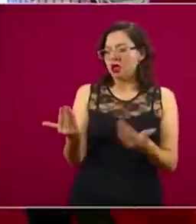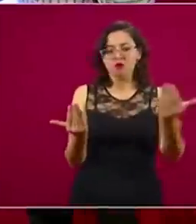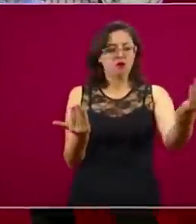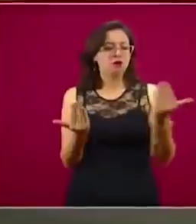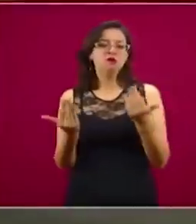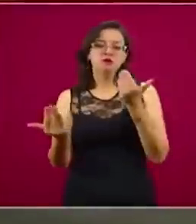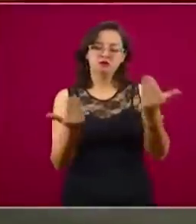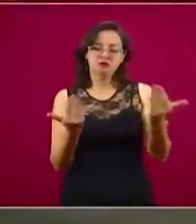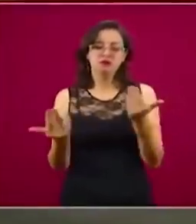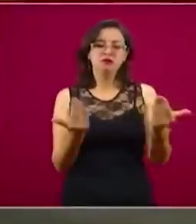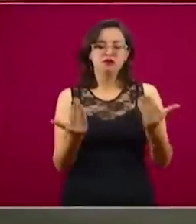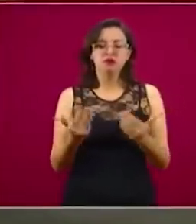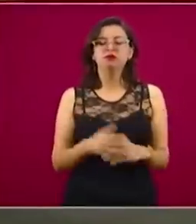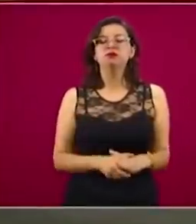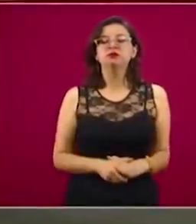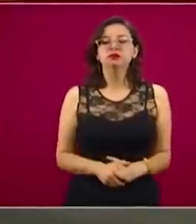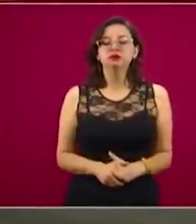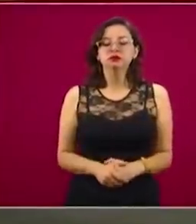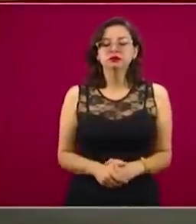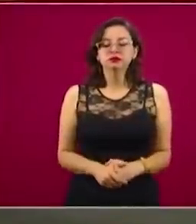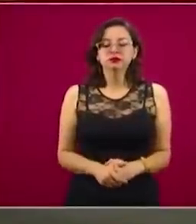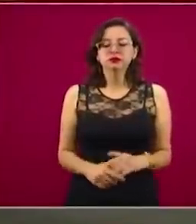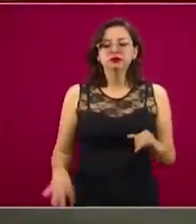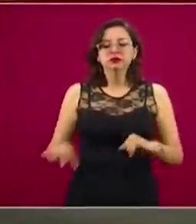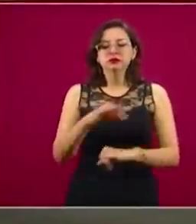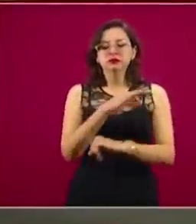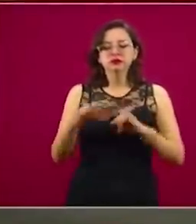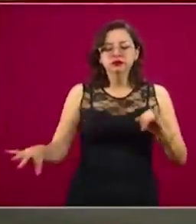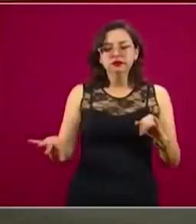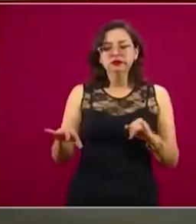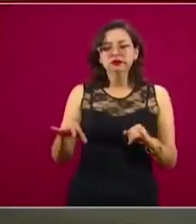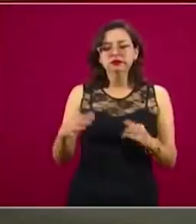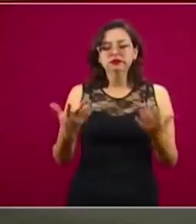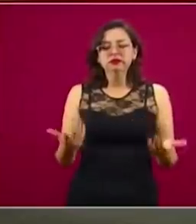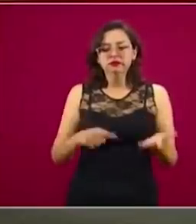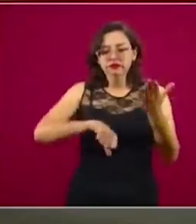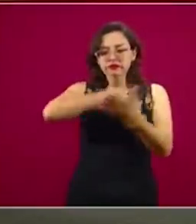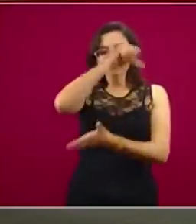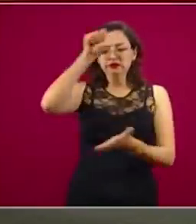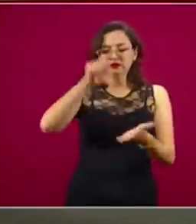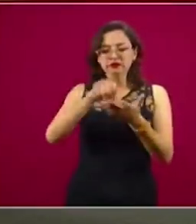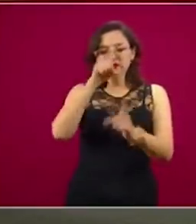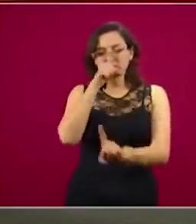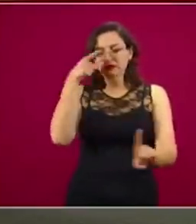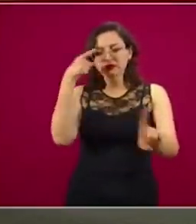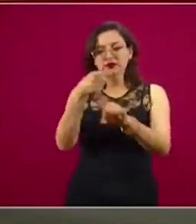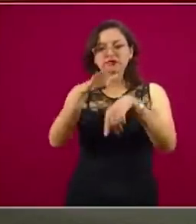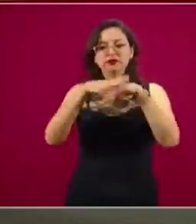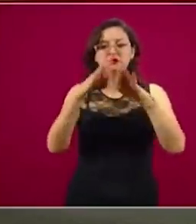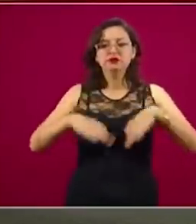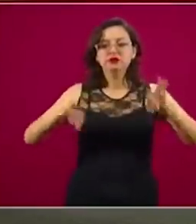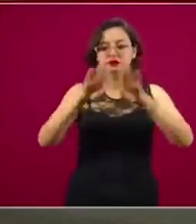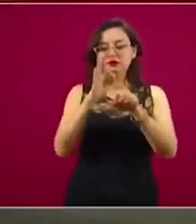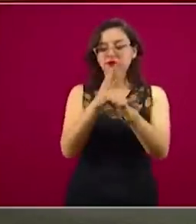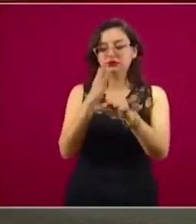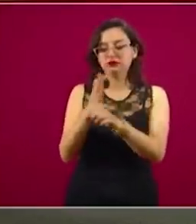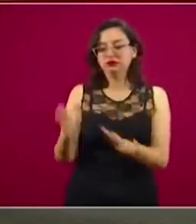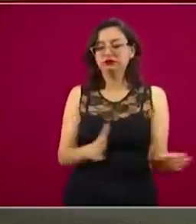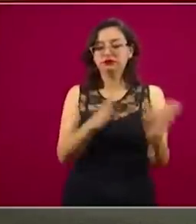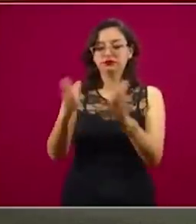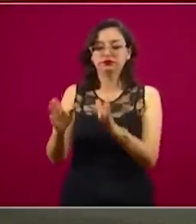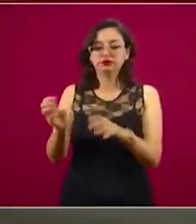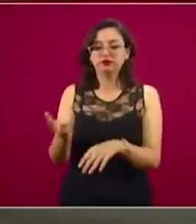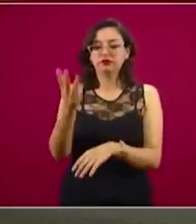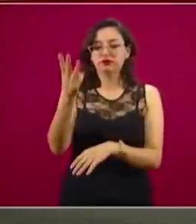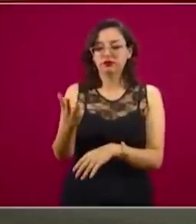en las distintas comunidades. Y termino con esta, que este es el centro temático ahorita en fase tres. Y les